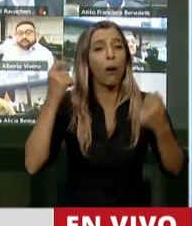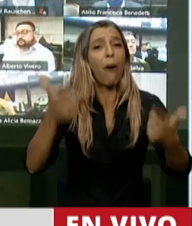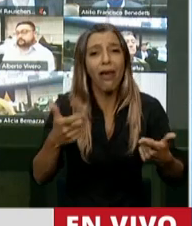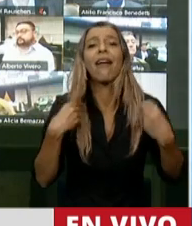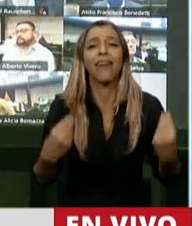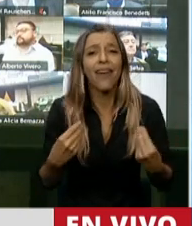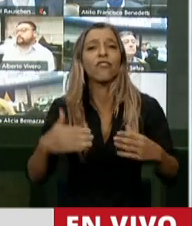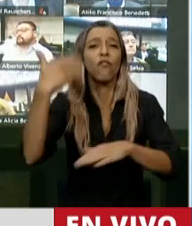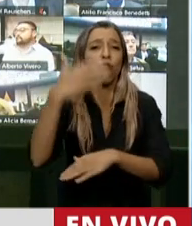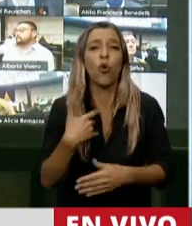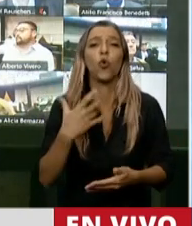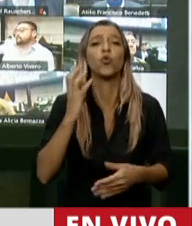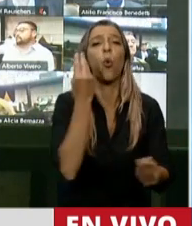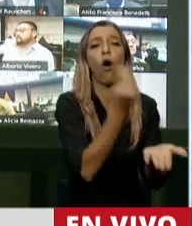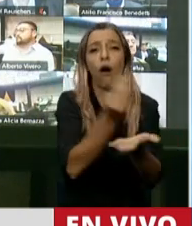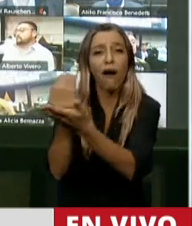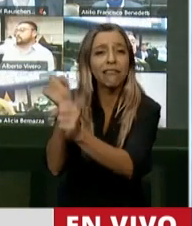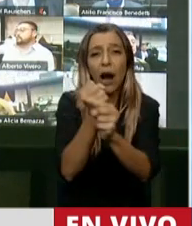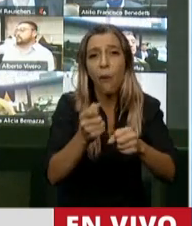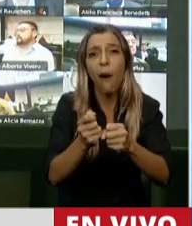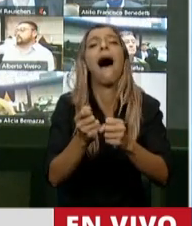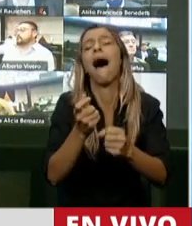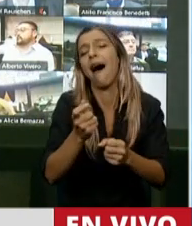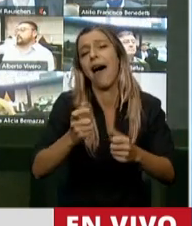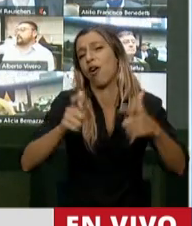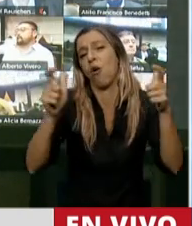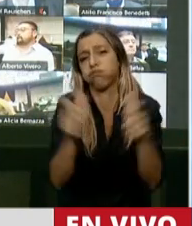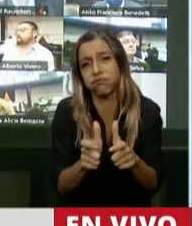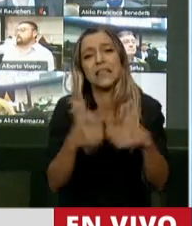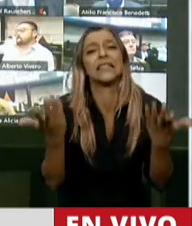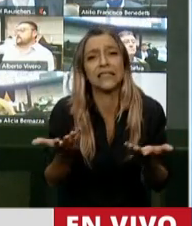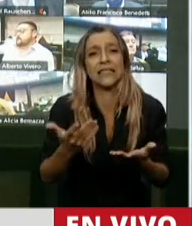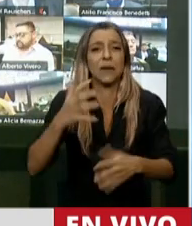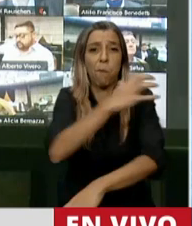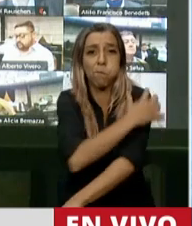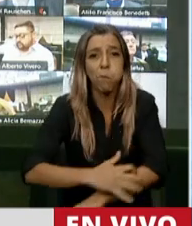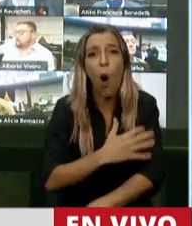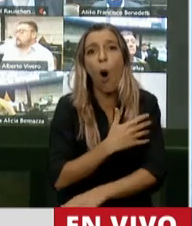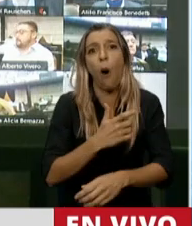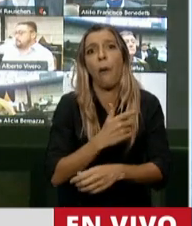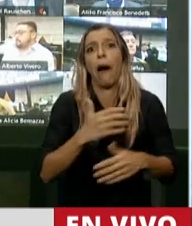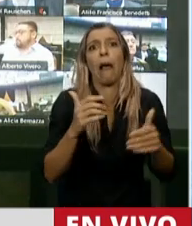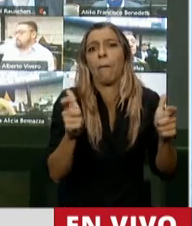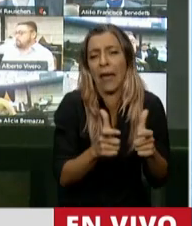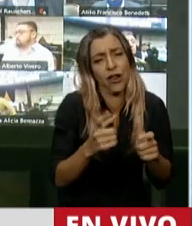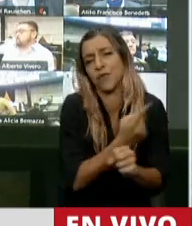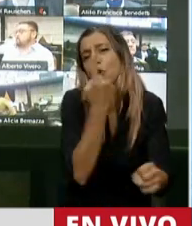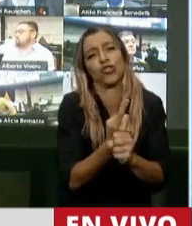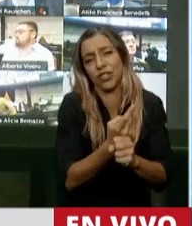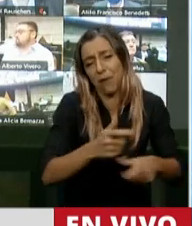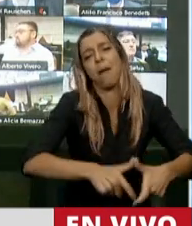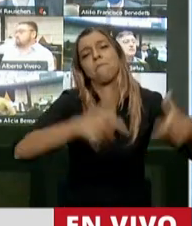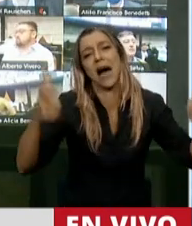posibilidades de creación de empleo y disminuir las posibilidades de erradicación de la pobreza. Sé que me queda poco tiempo, señor Presidente.